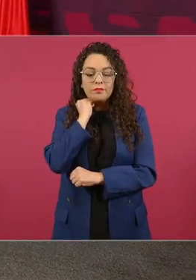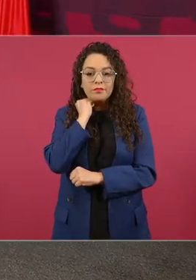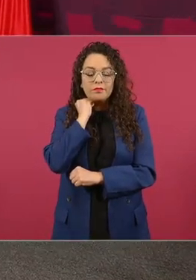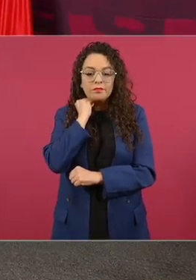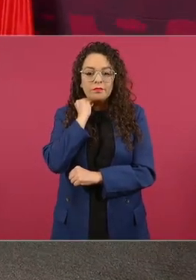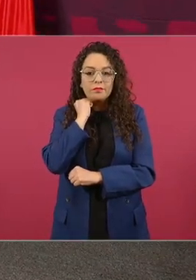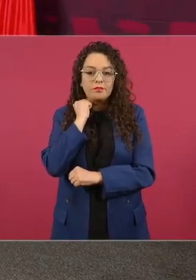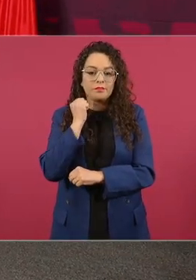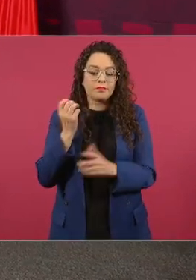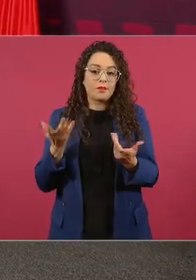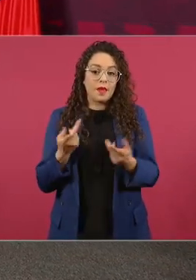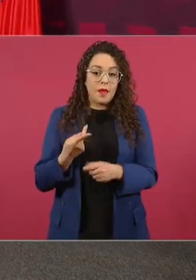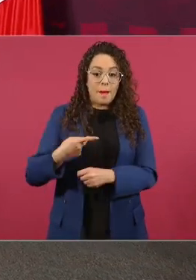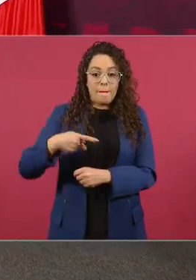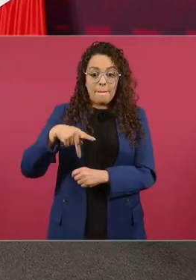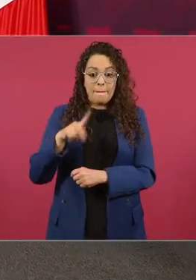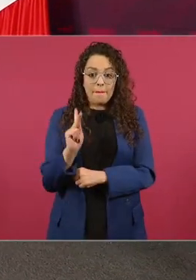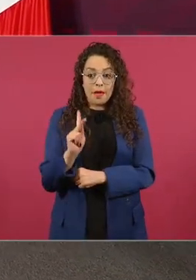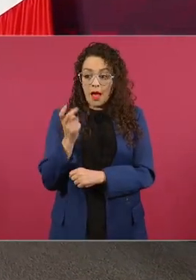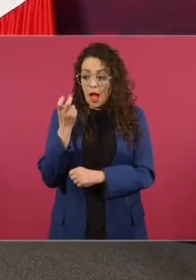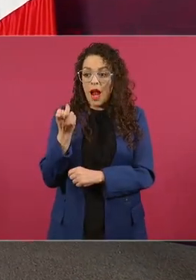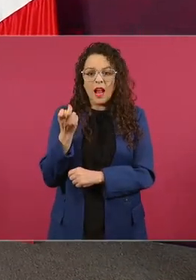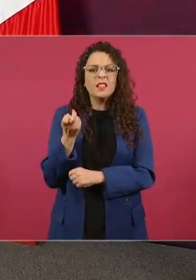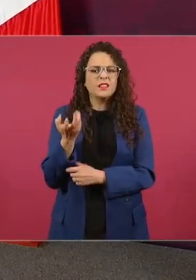en el porfiriato